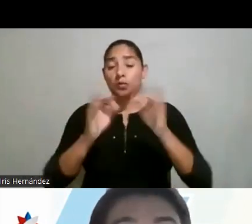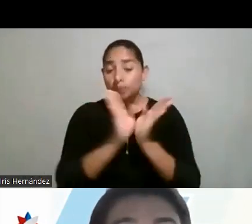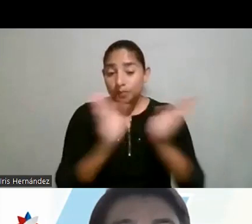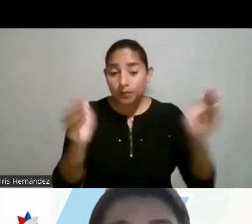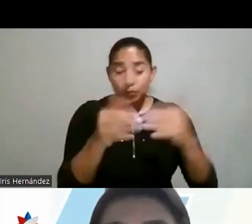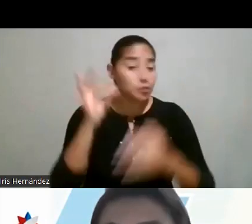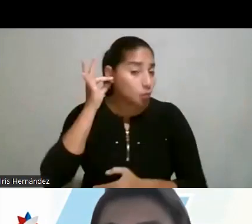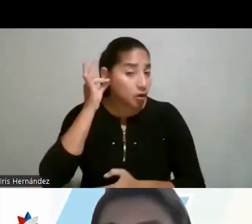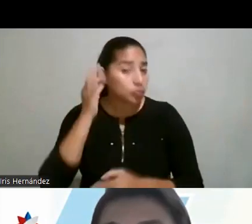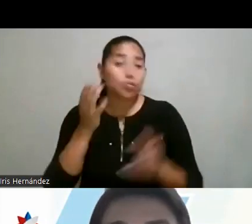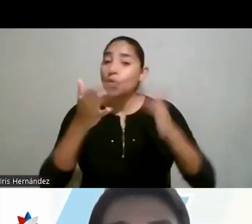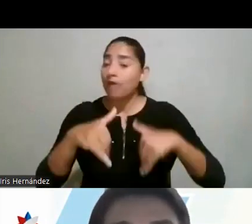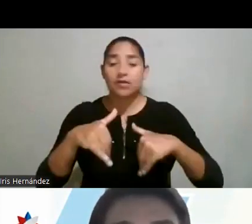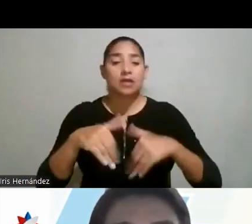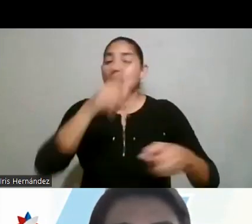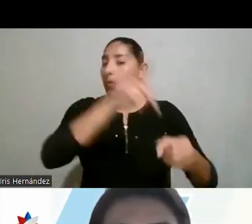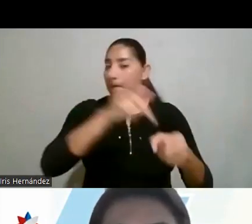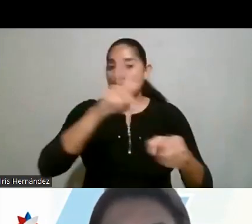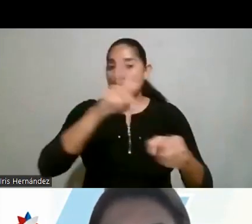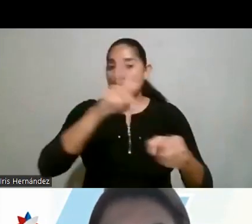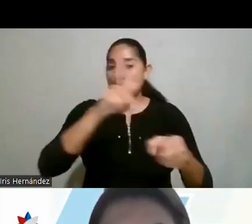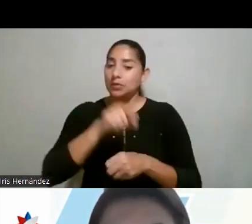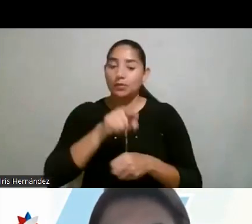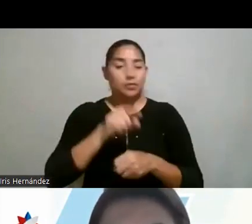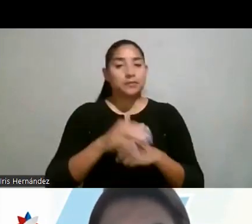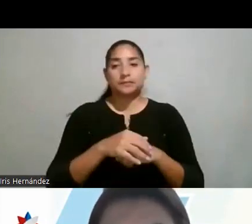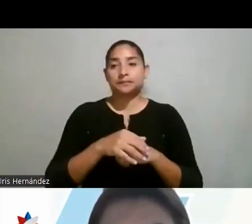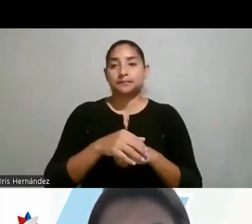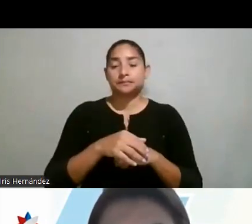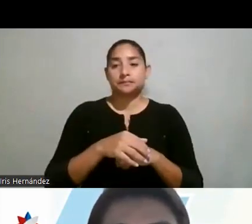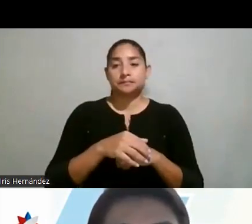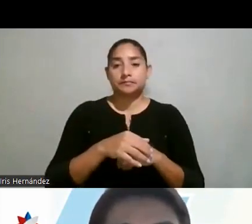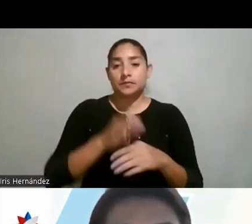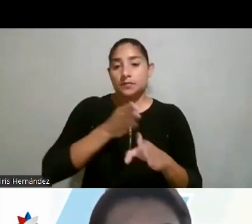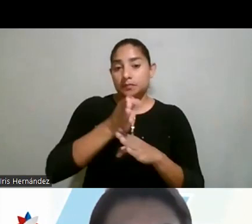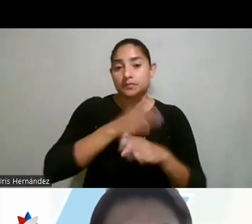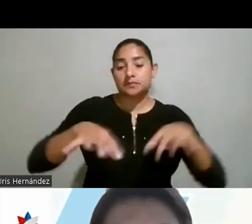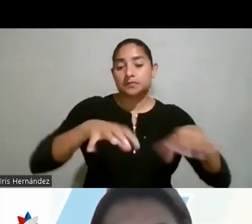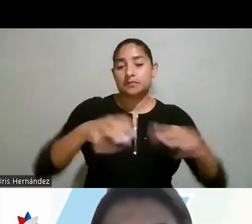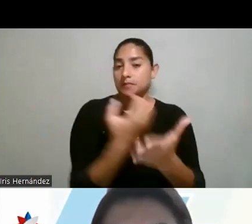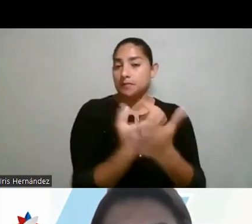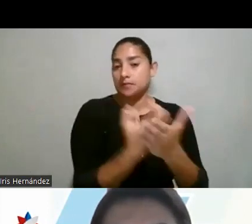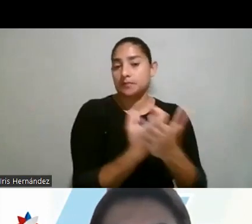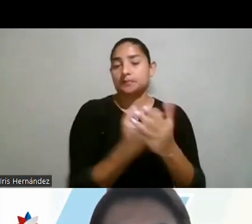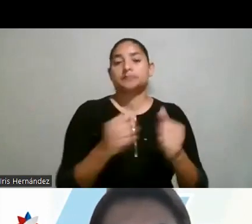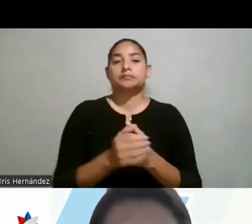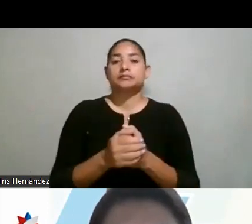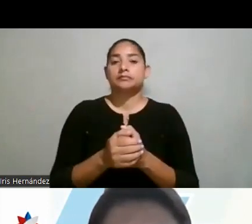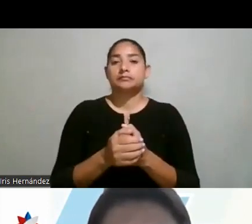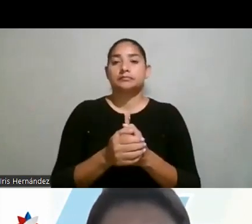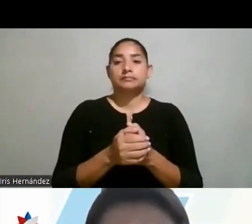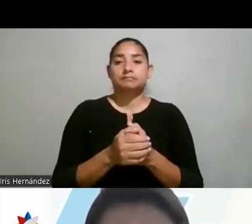que aún no ha participado en las actividades económicas. Entonces,